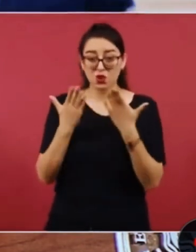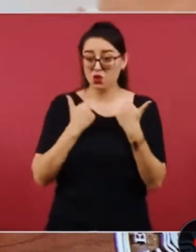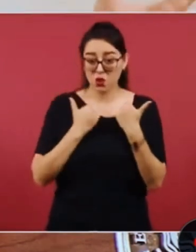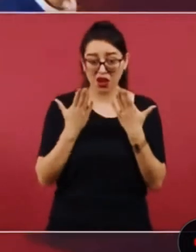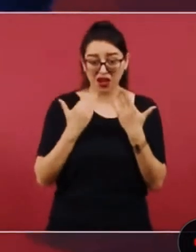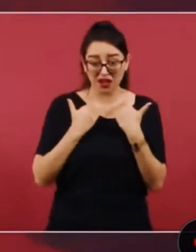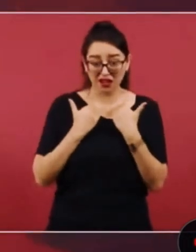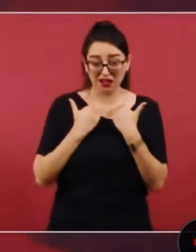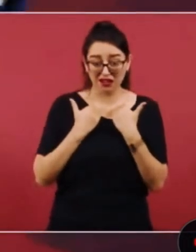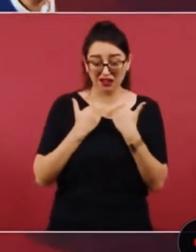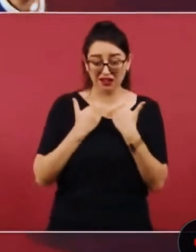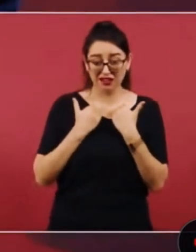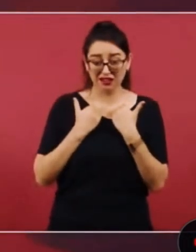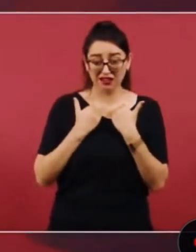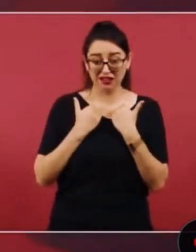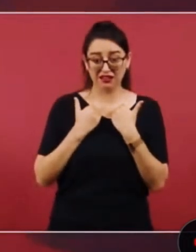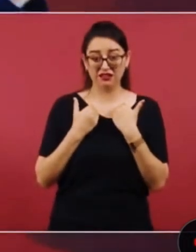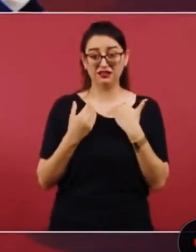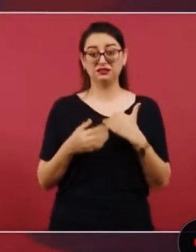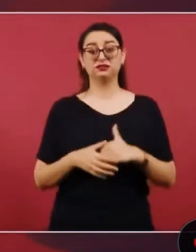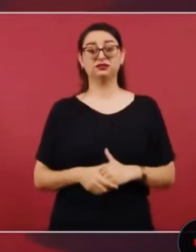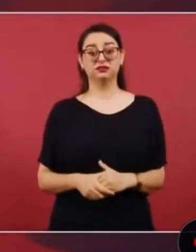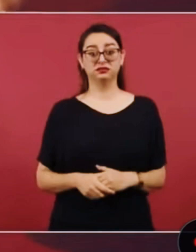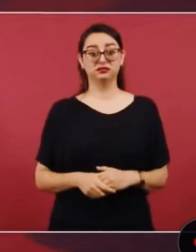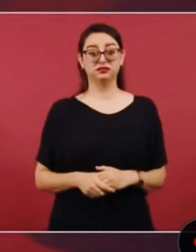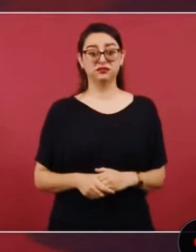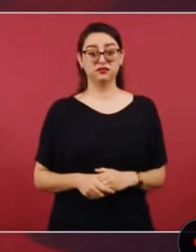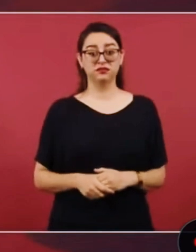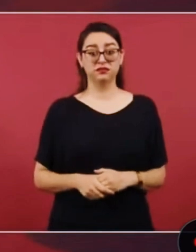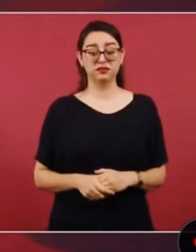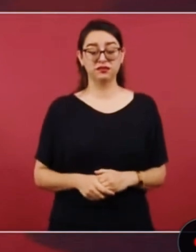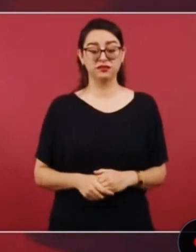porque están manipulando